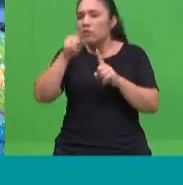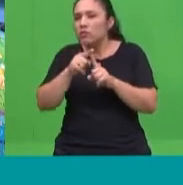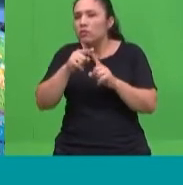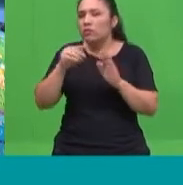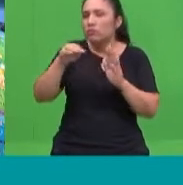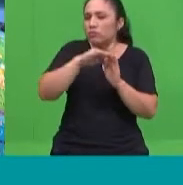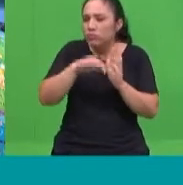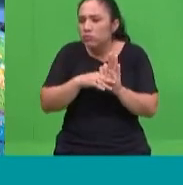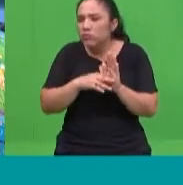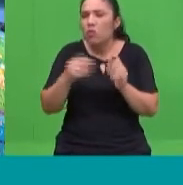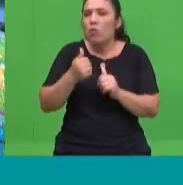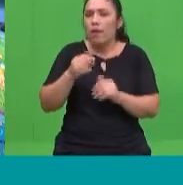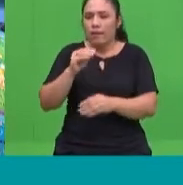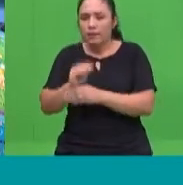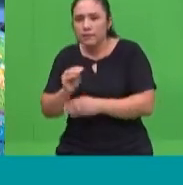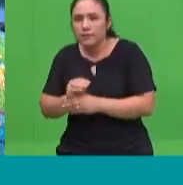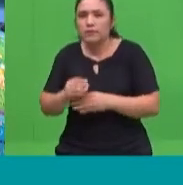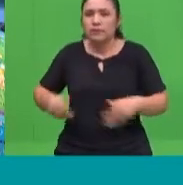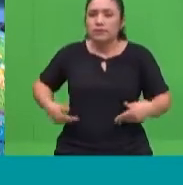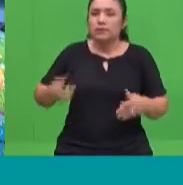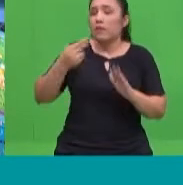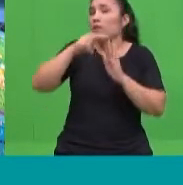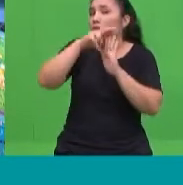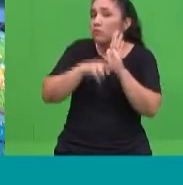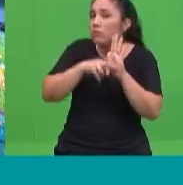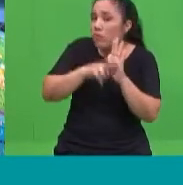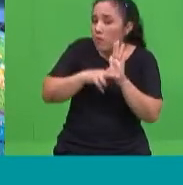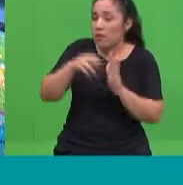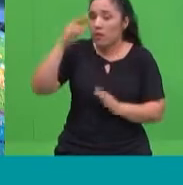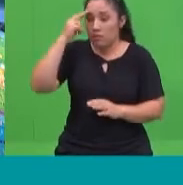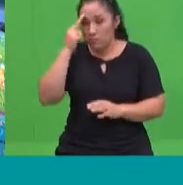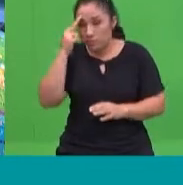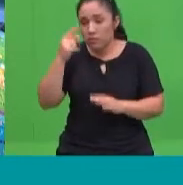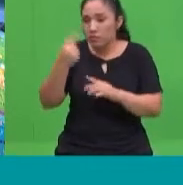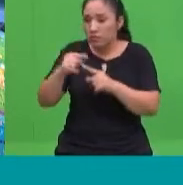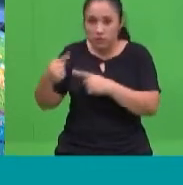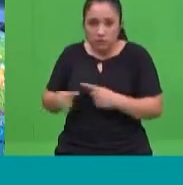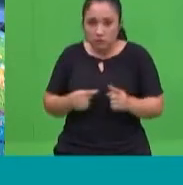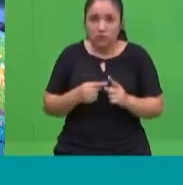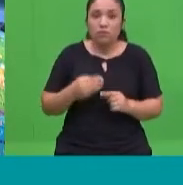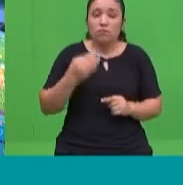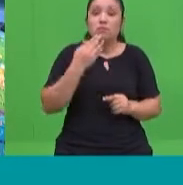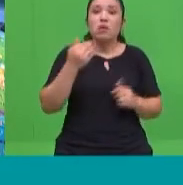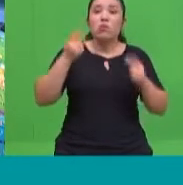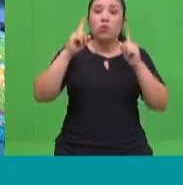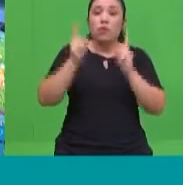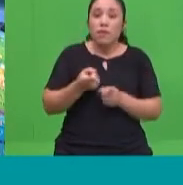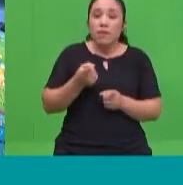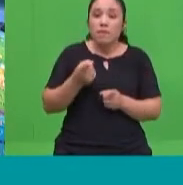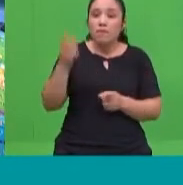orientaciones, de normas que se establecen, pero con un enfoque positivo.